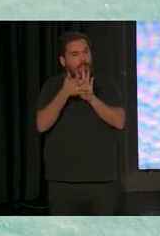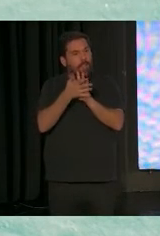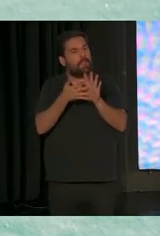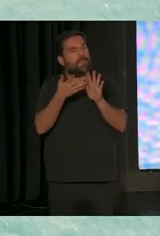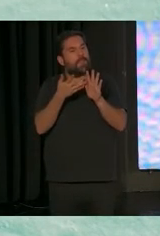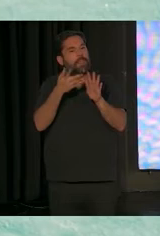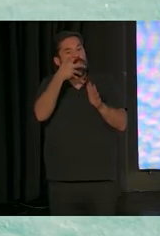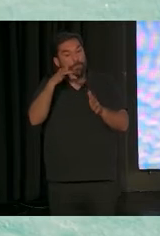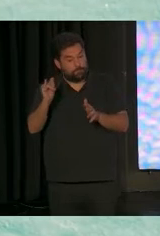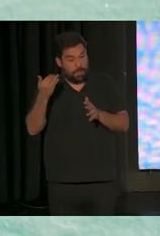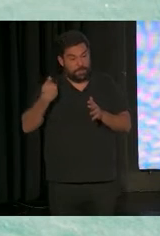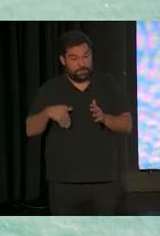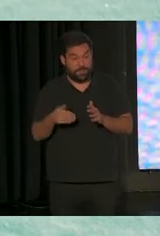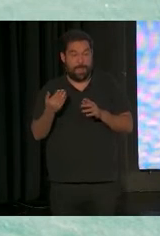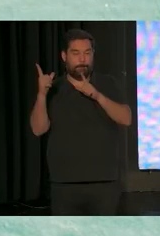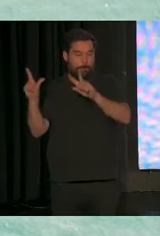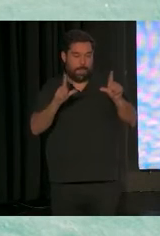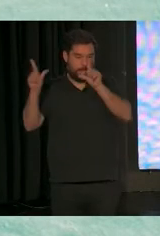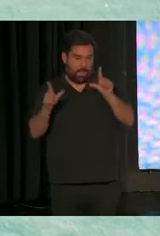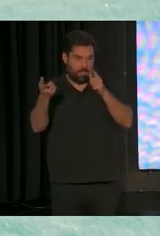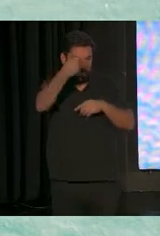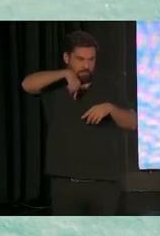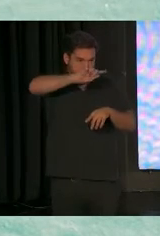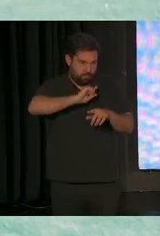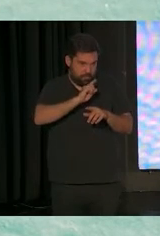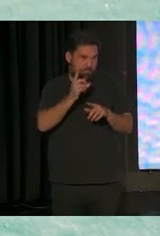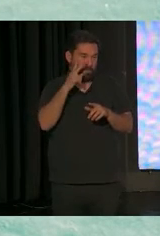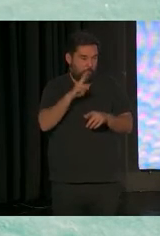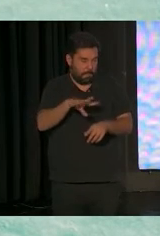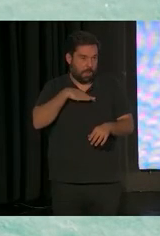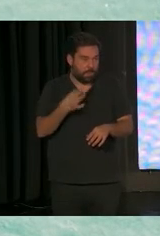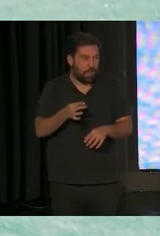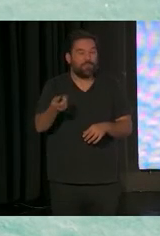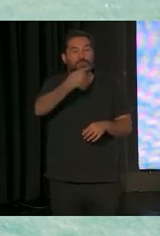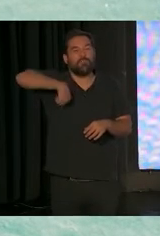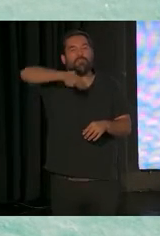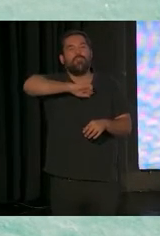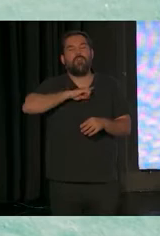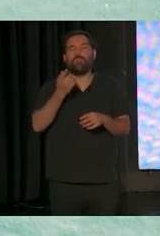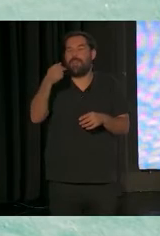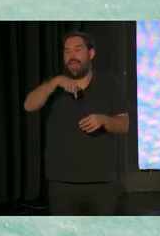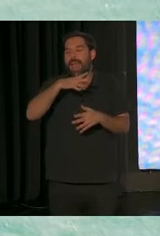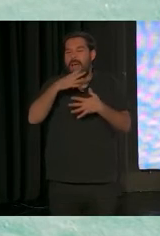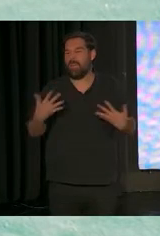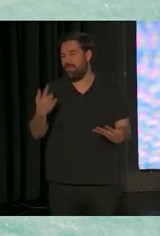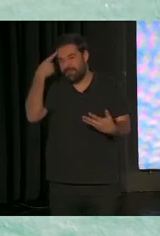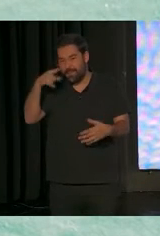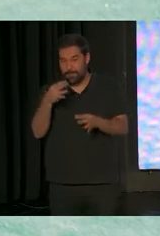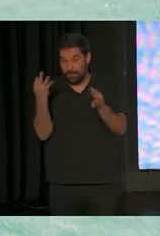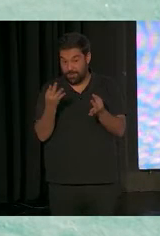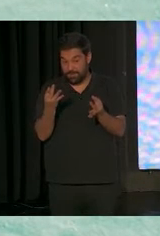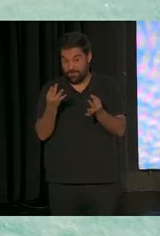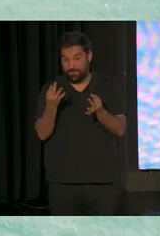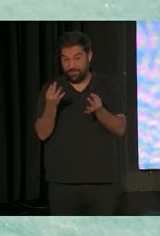presentación la vais a tener sin problema. ¿Dónde está ahora el mundo? ¿Dónde estamos y qué sabemos hoy en día? Justo en la última